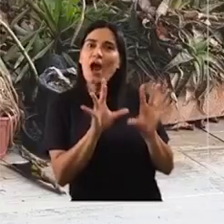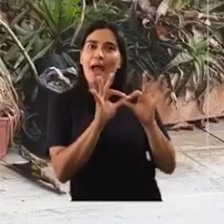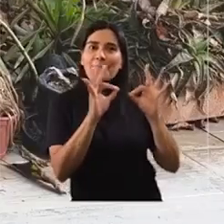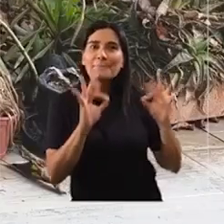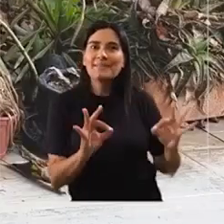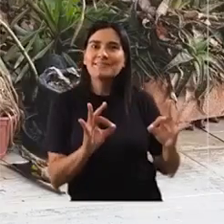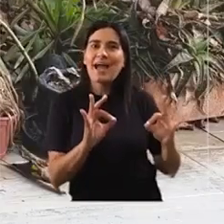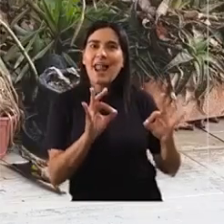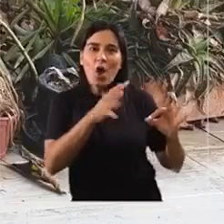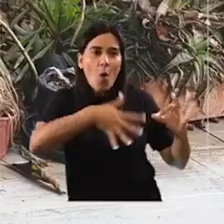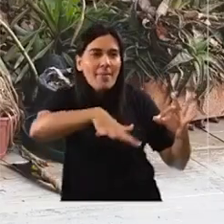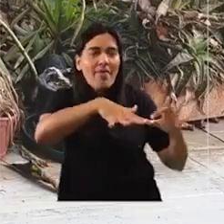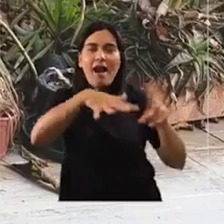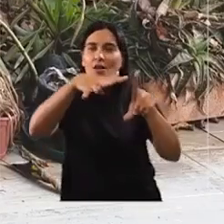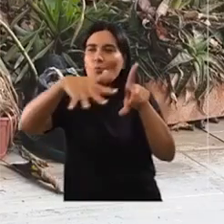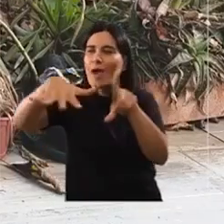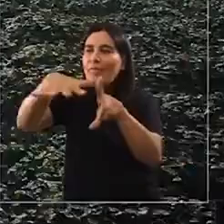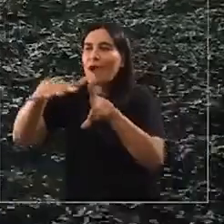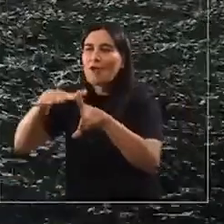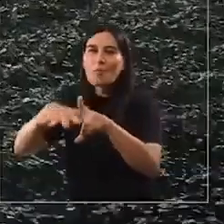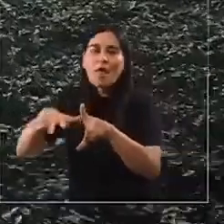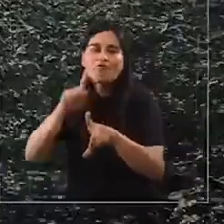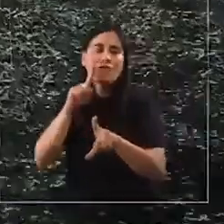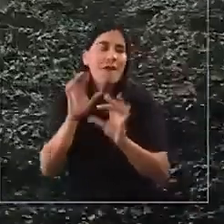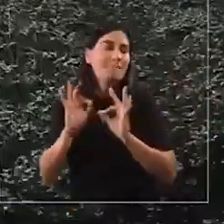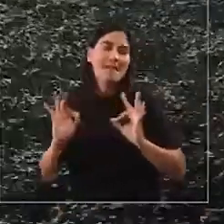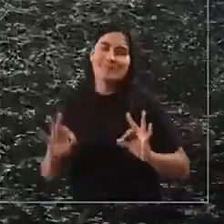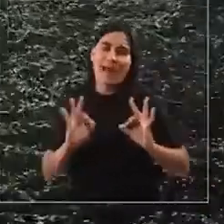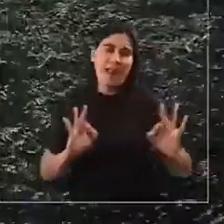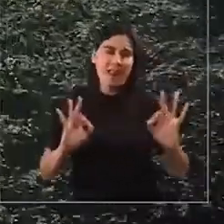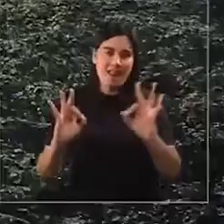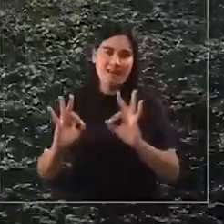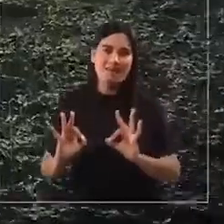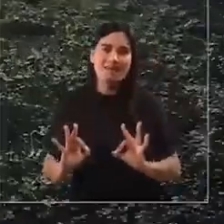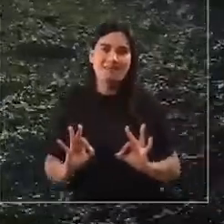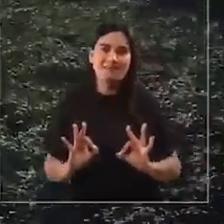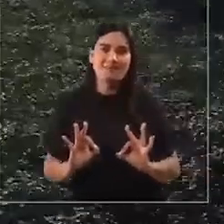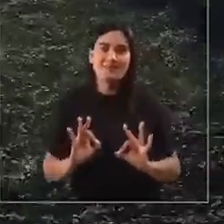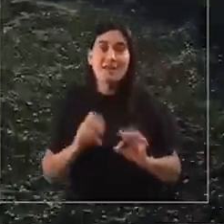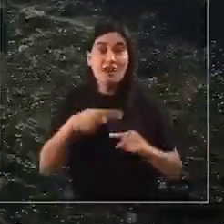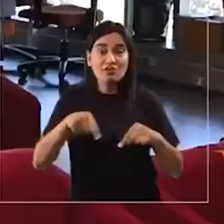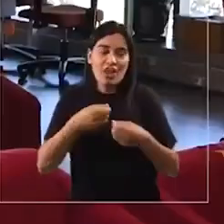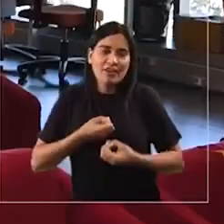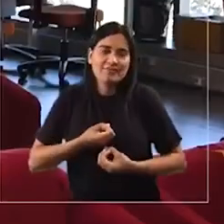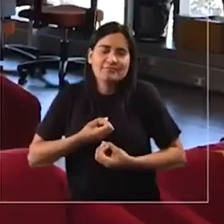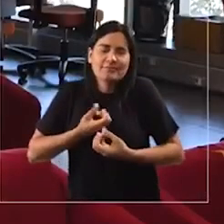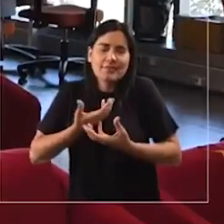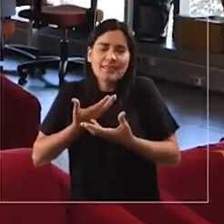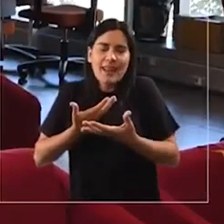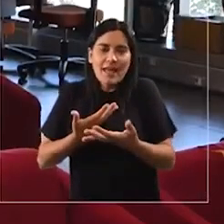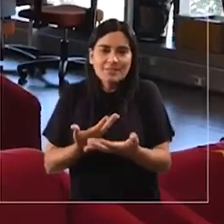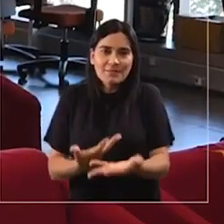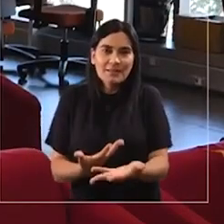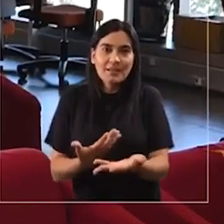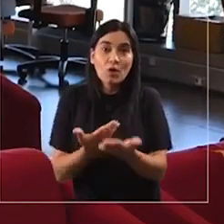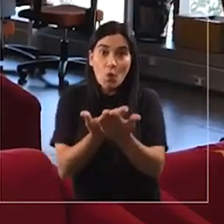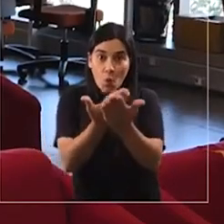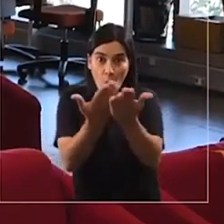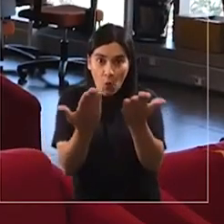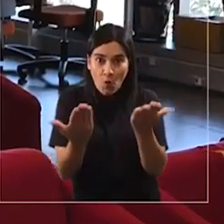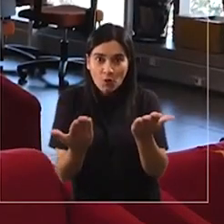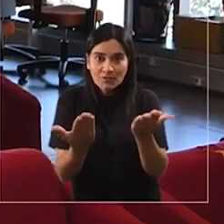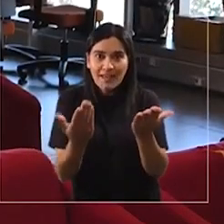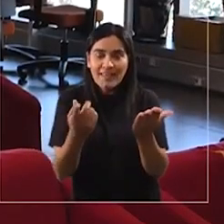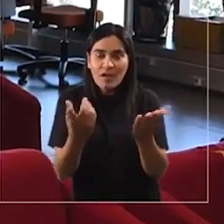y singularidades que tiene cada humedal, porque cada humedal tiene su particularidad. Un poco les pudimos transmitir